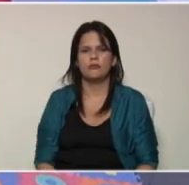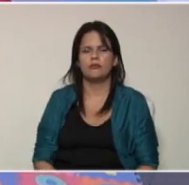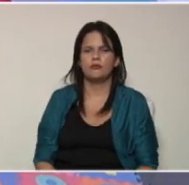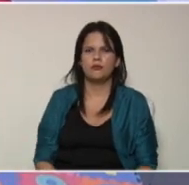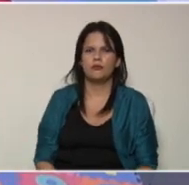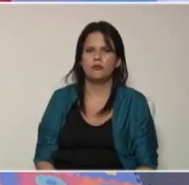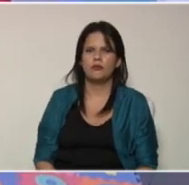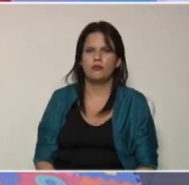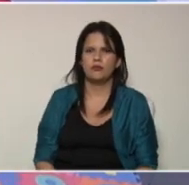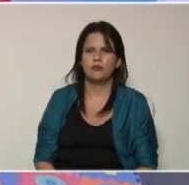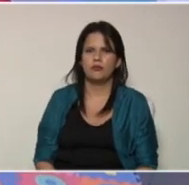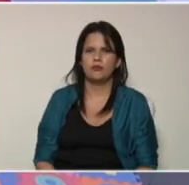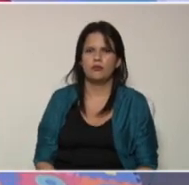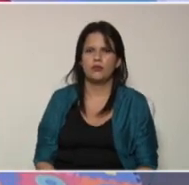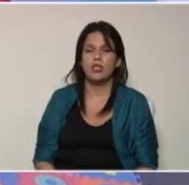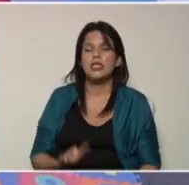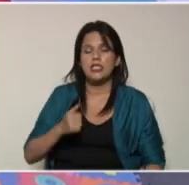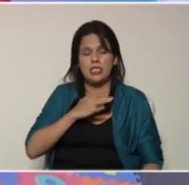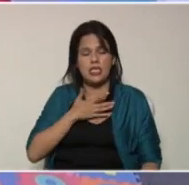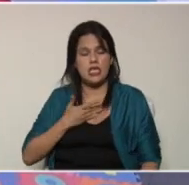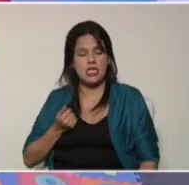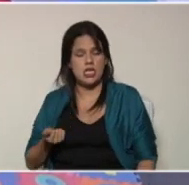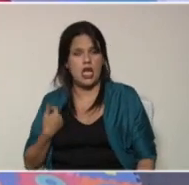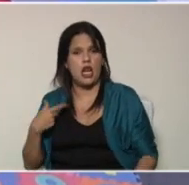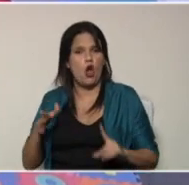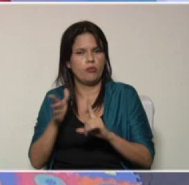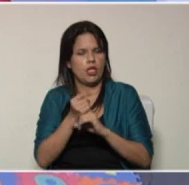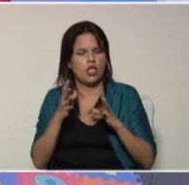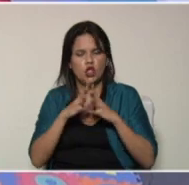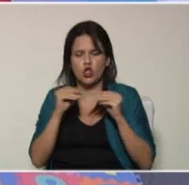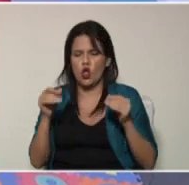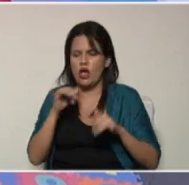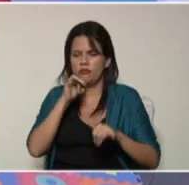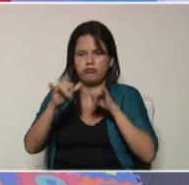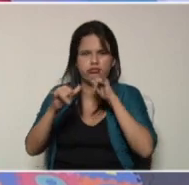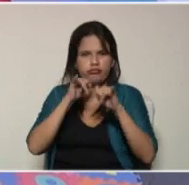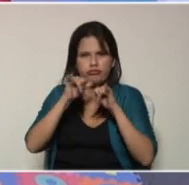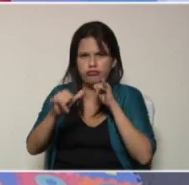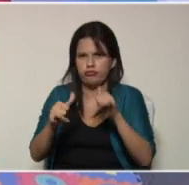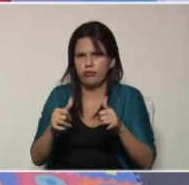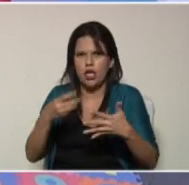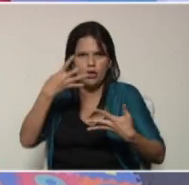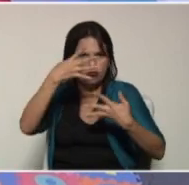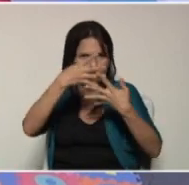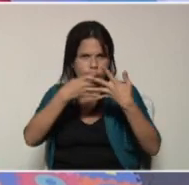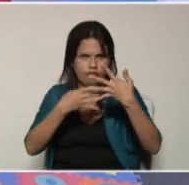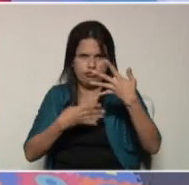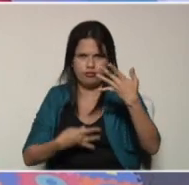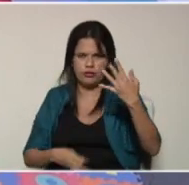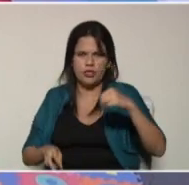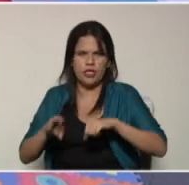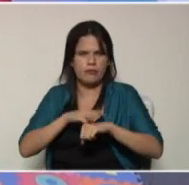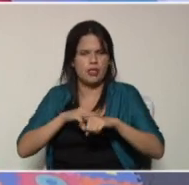.be si quieres obtener todas las informaciones y las noticias acerca del Ministerio del Poder Popular para la